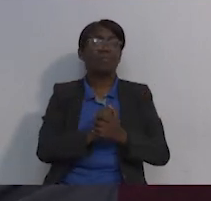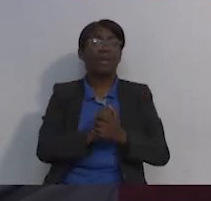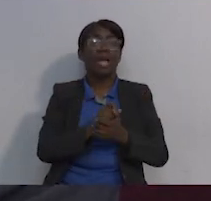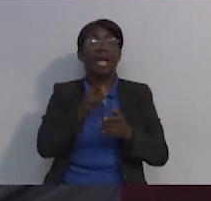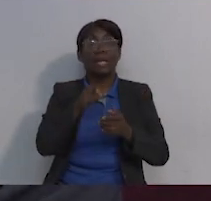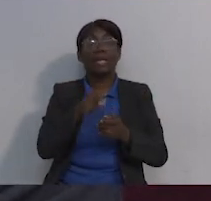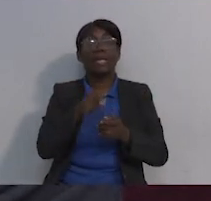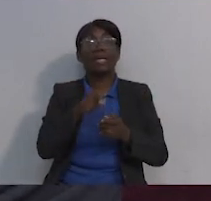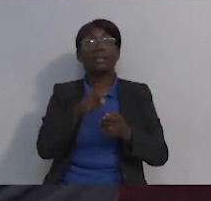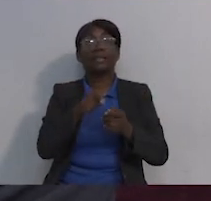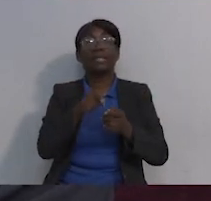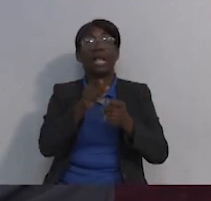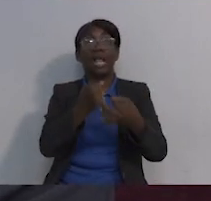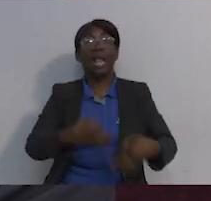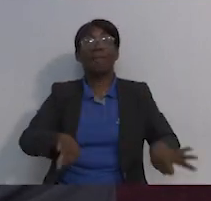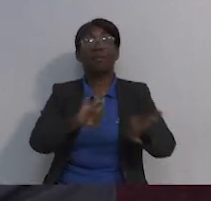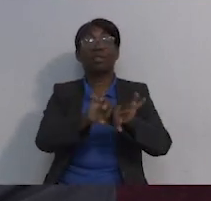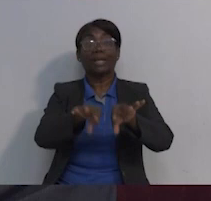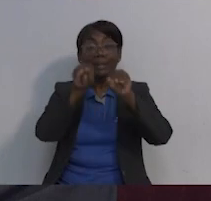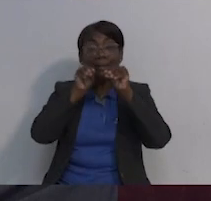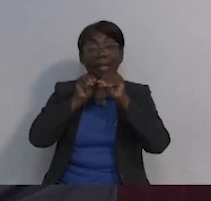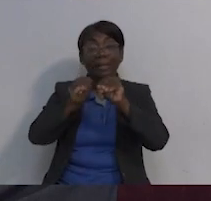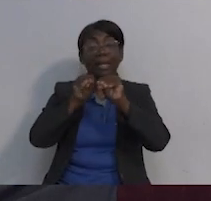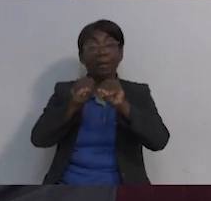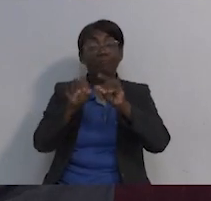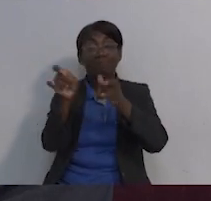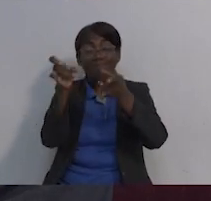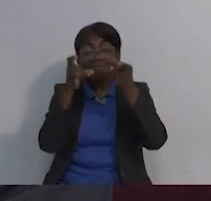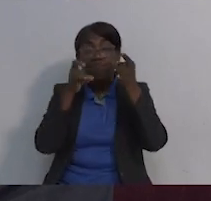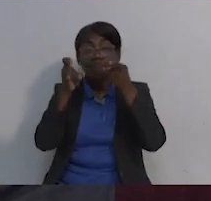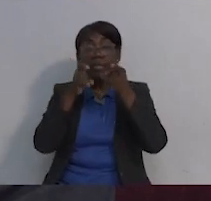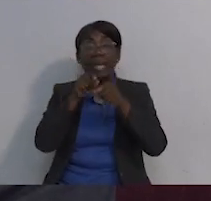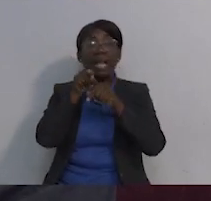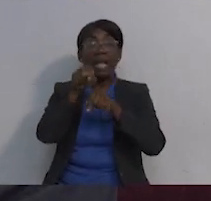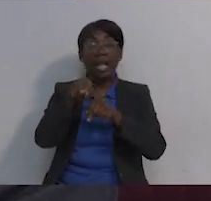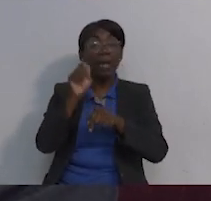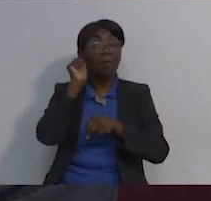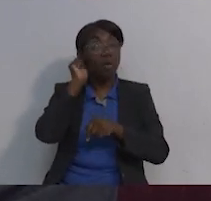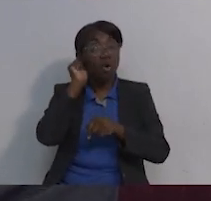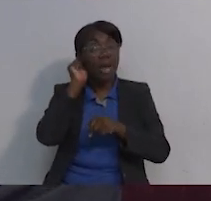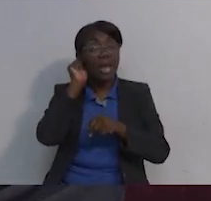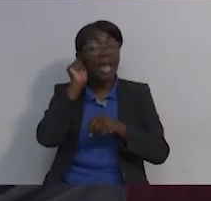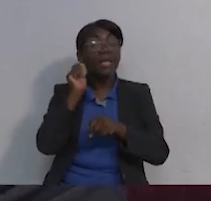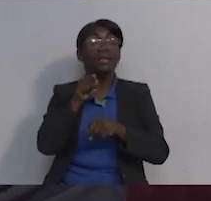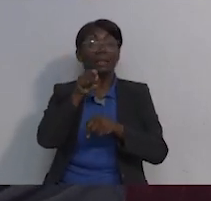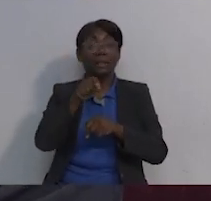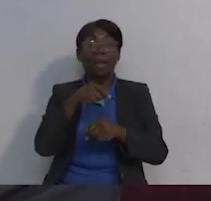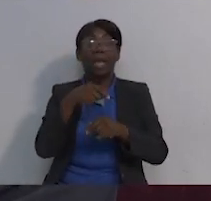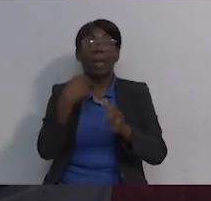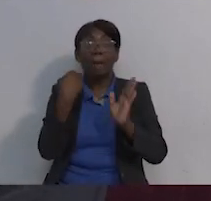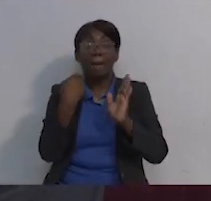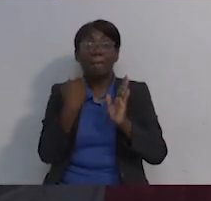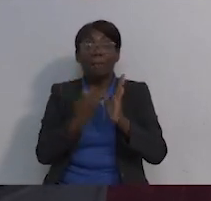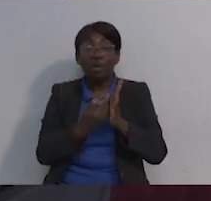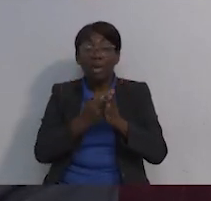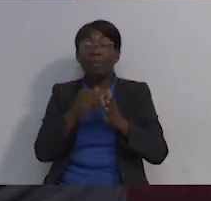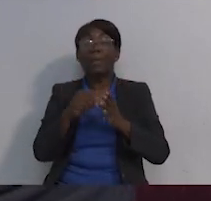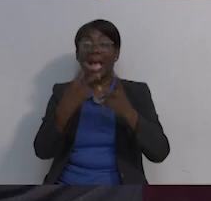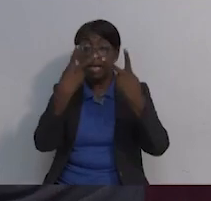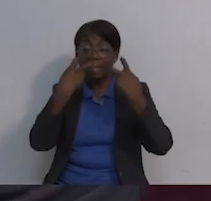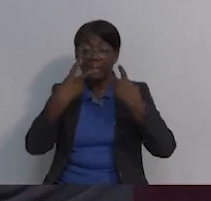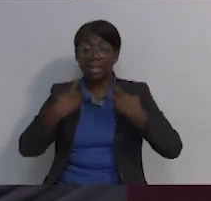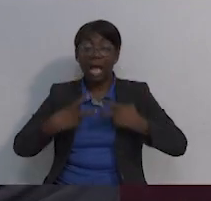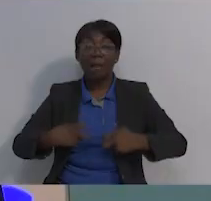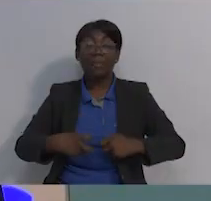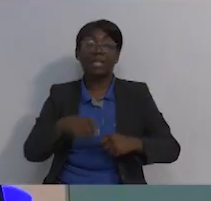tratamos de lograr. Por eso tanto de hacer conciencia sobre la mujer que se haga sus pruebas cuando está en población de riesgo